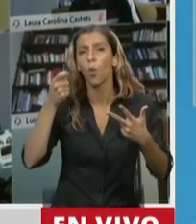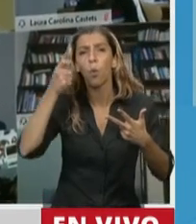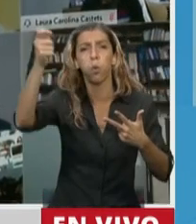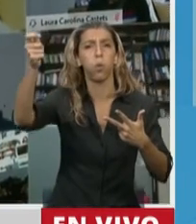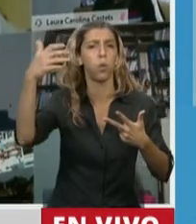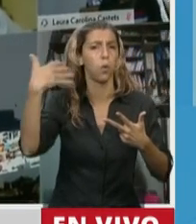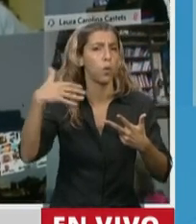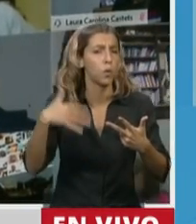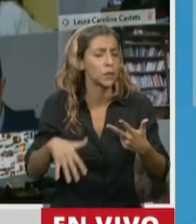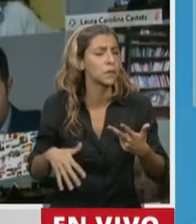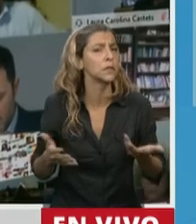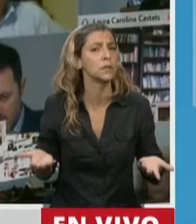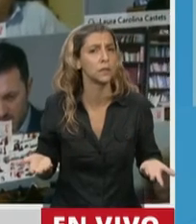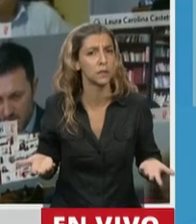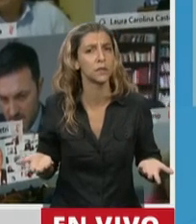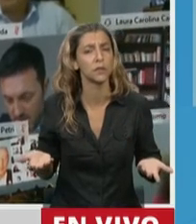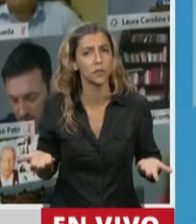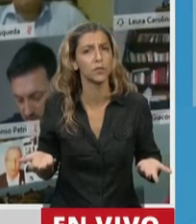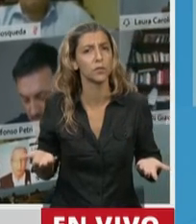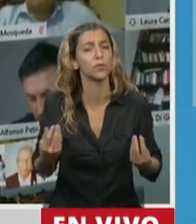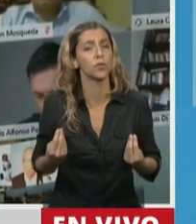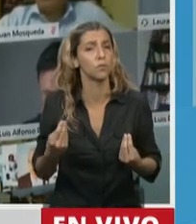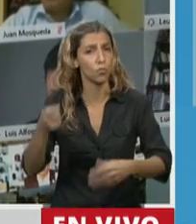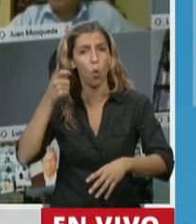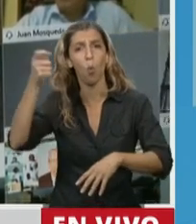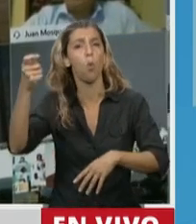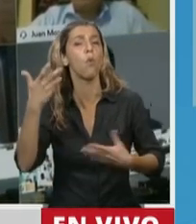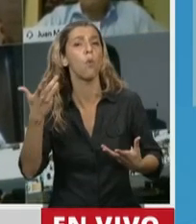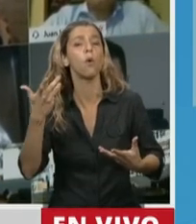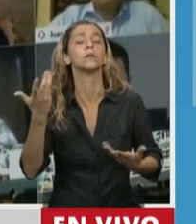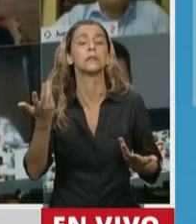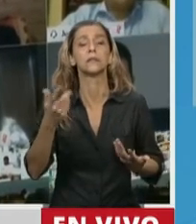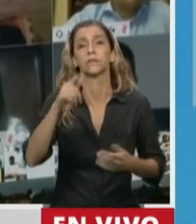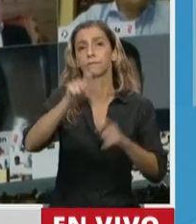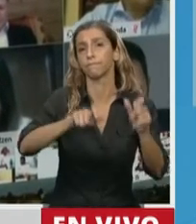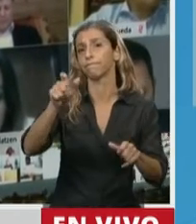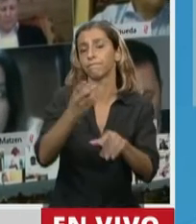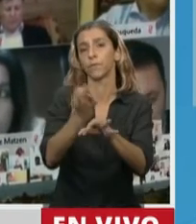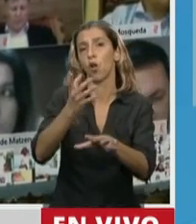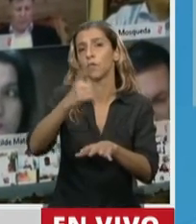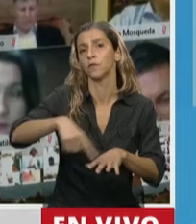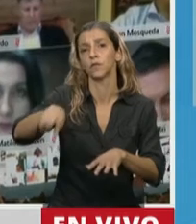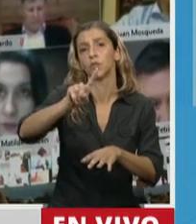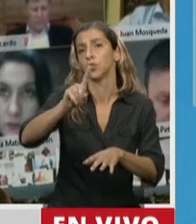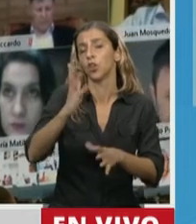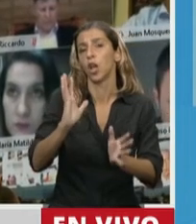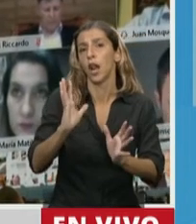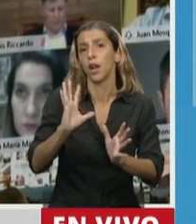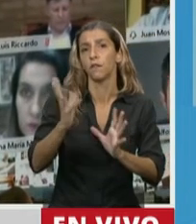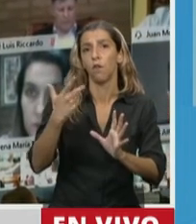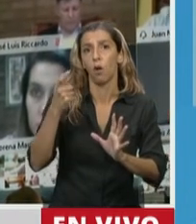generando que muchos profesionales desarrollen una medicina defensiva